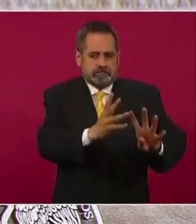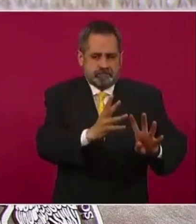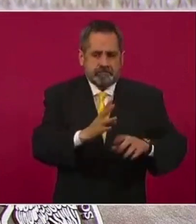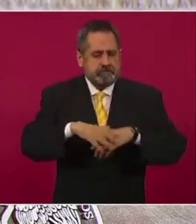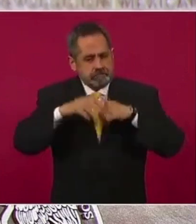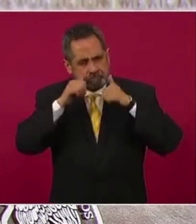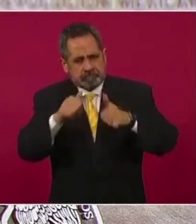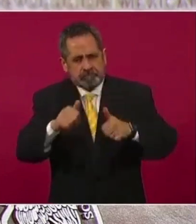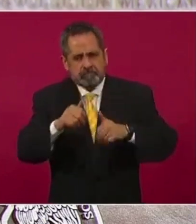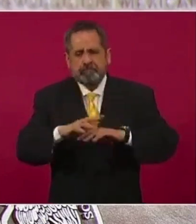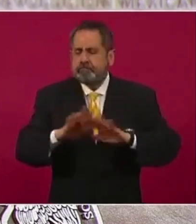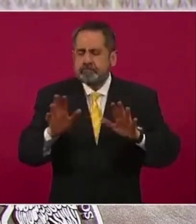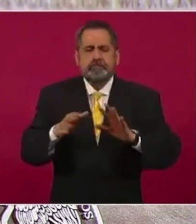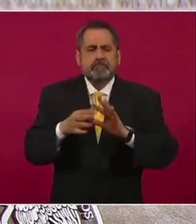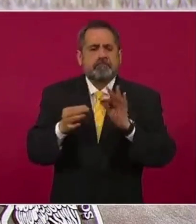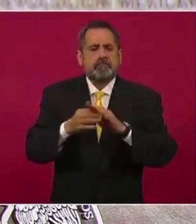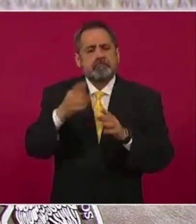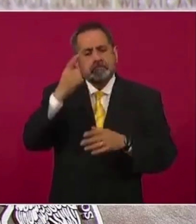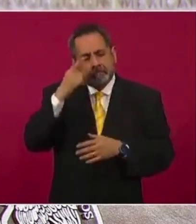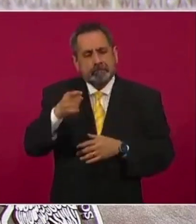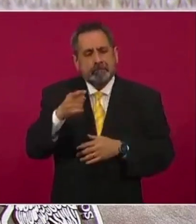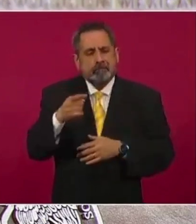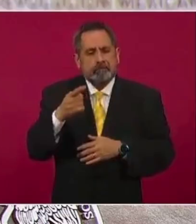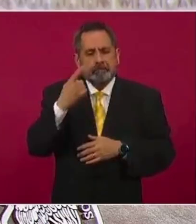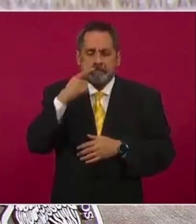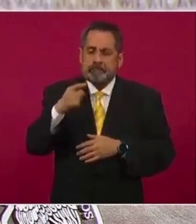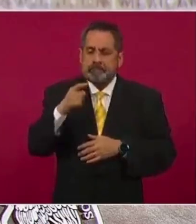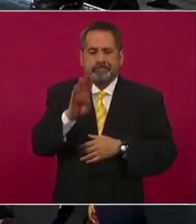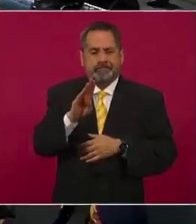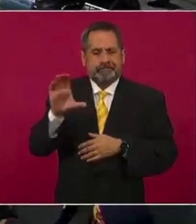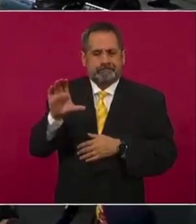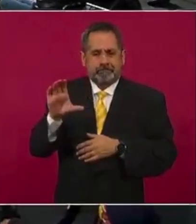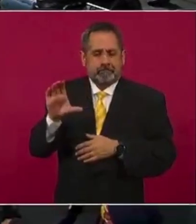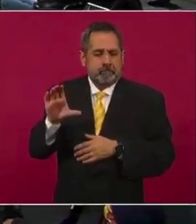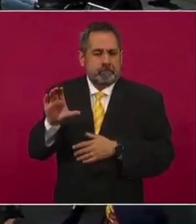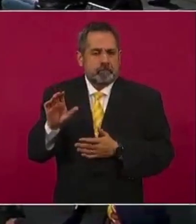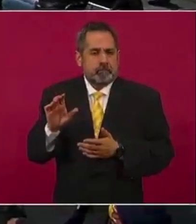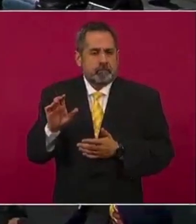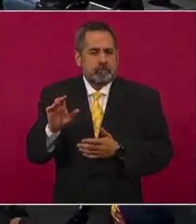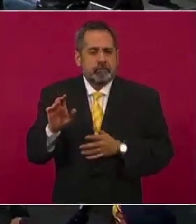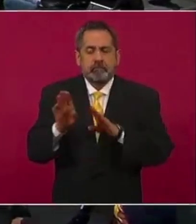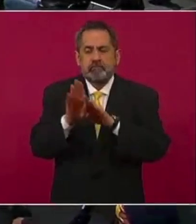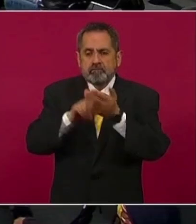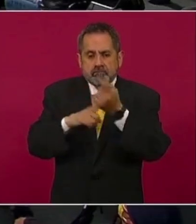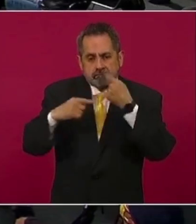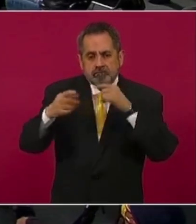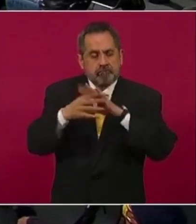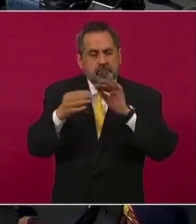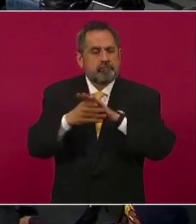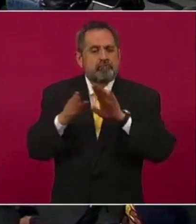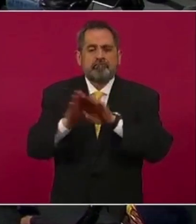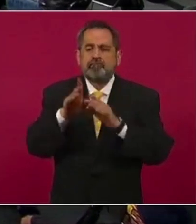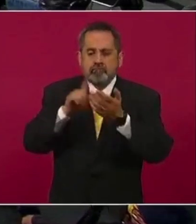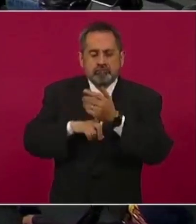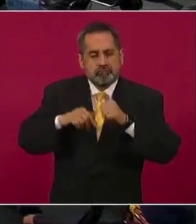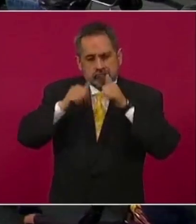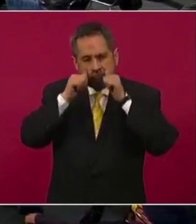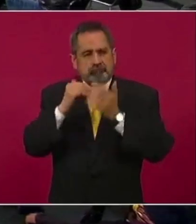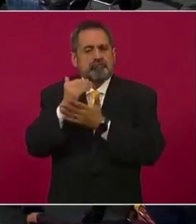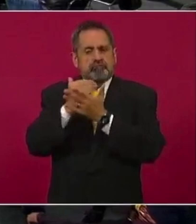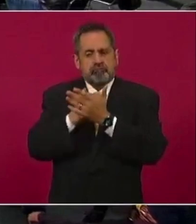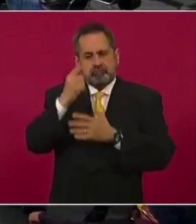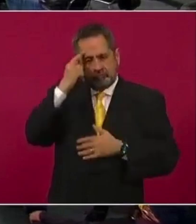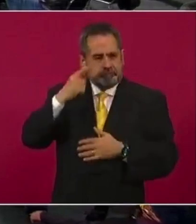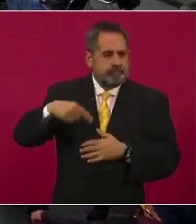muy puntualmente para que Baja California disminuya precisamente la atención para